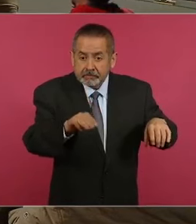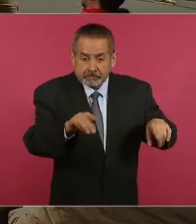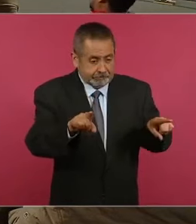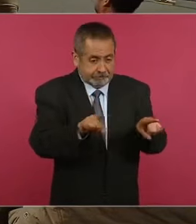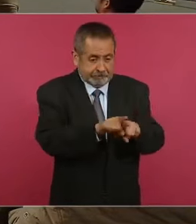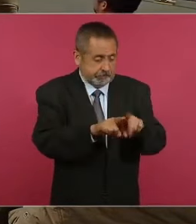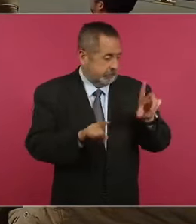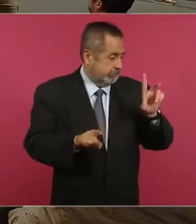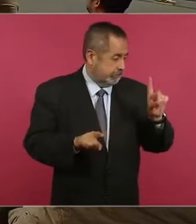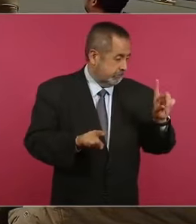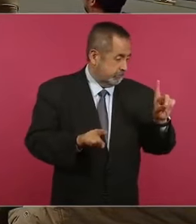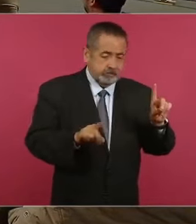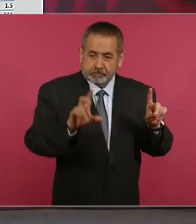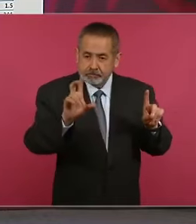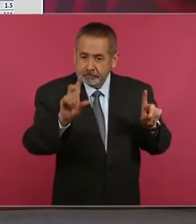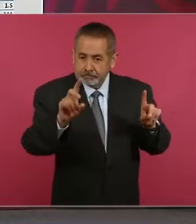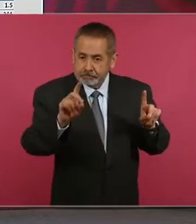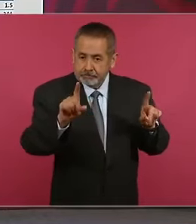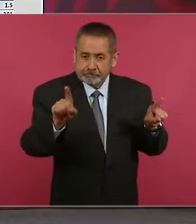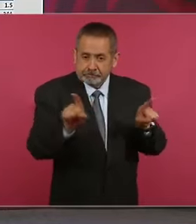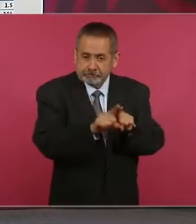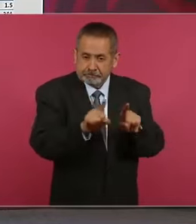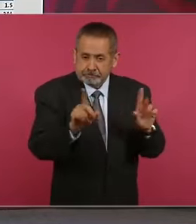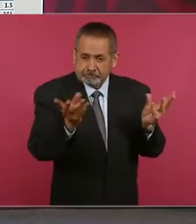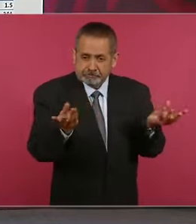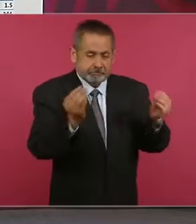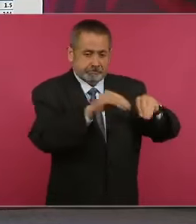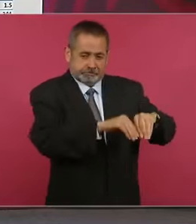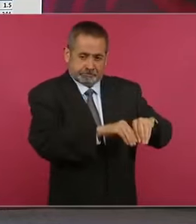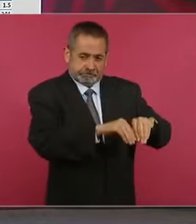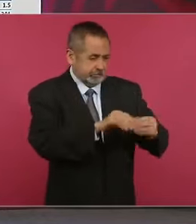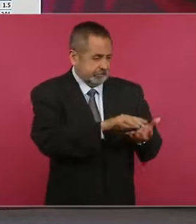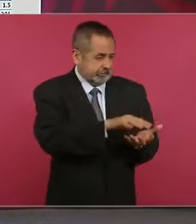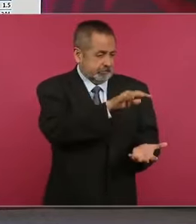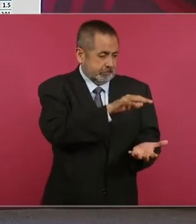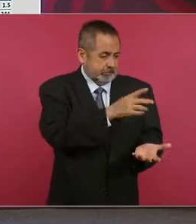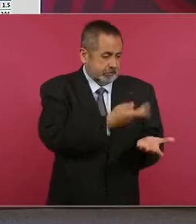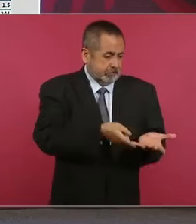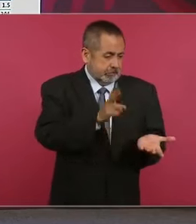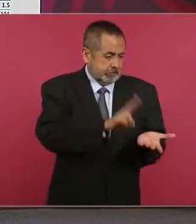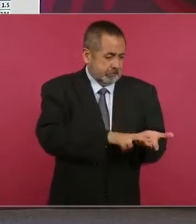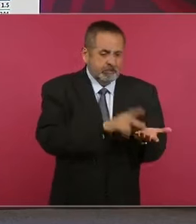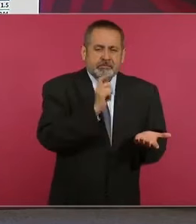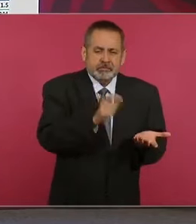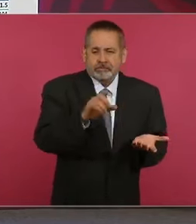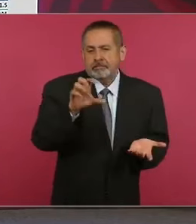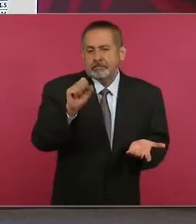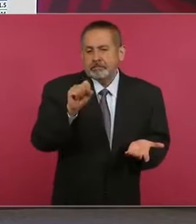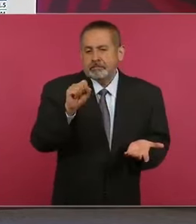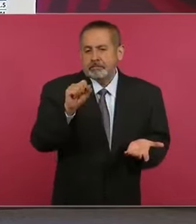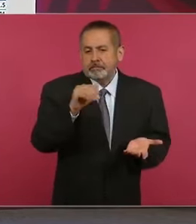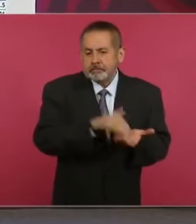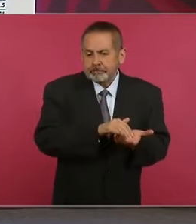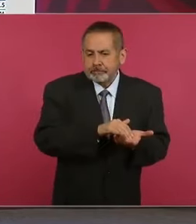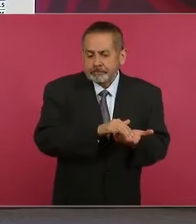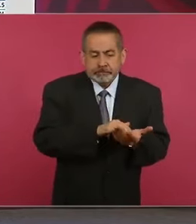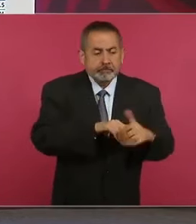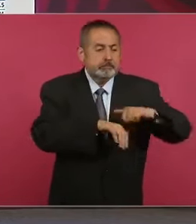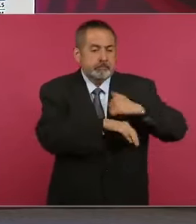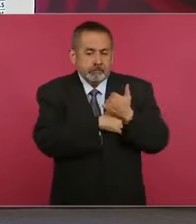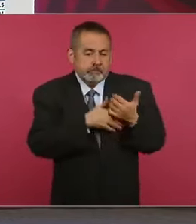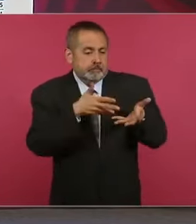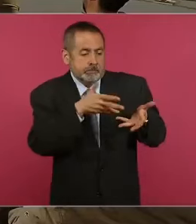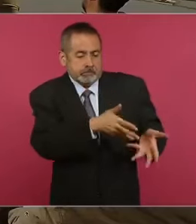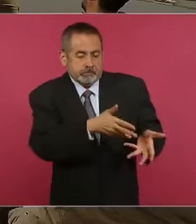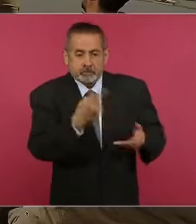quiere decir que ya ahorró 60 mil al mes,